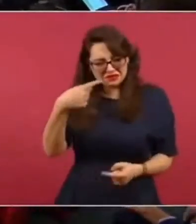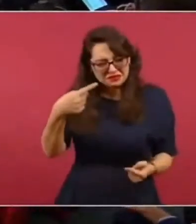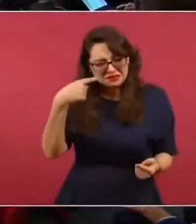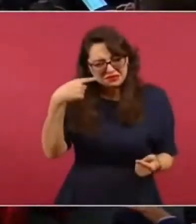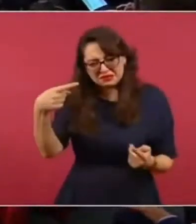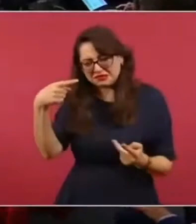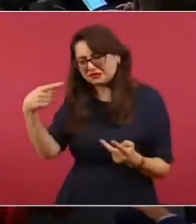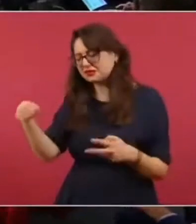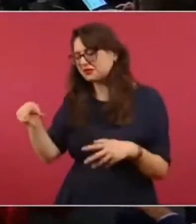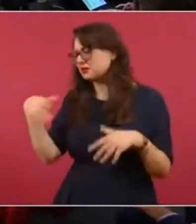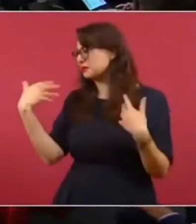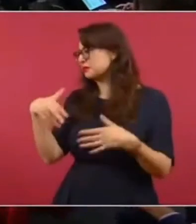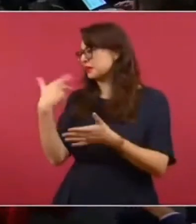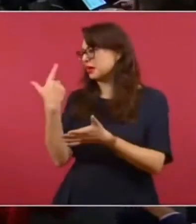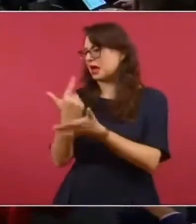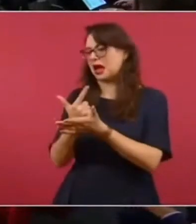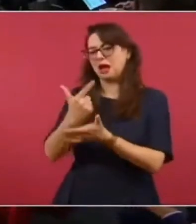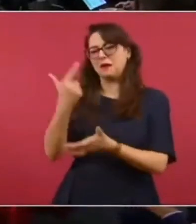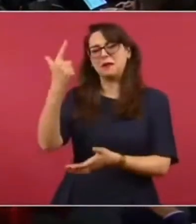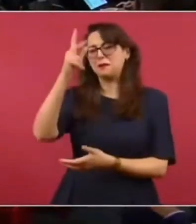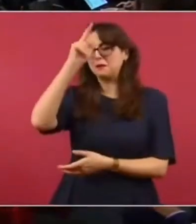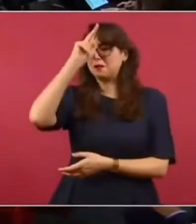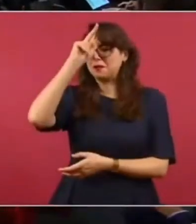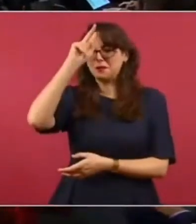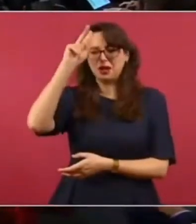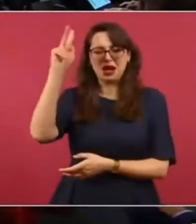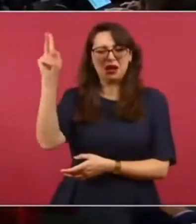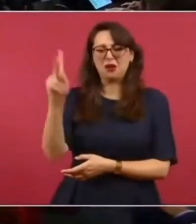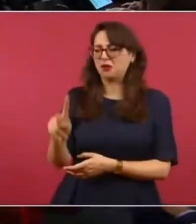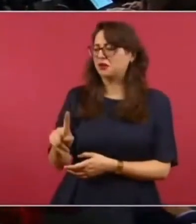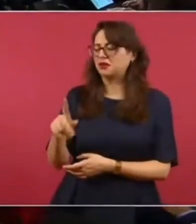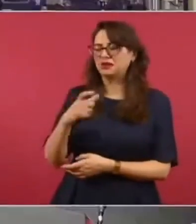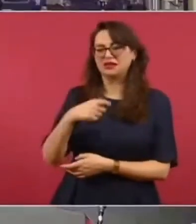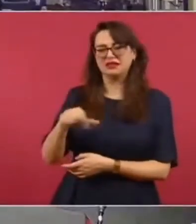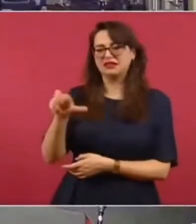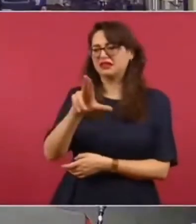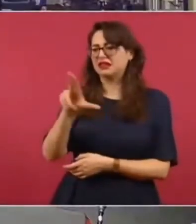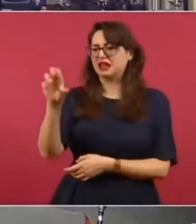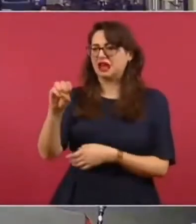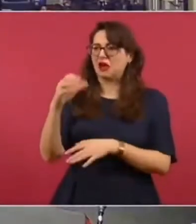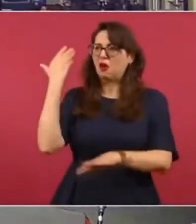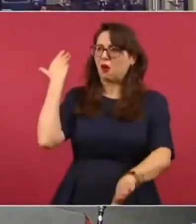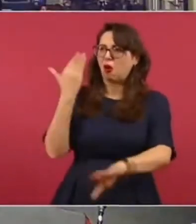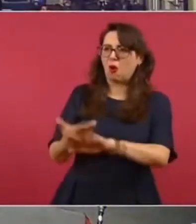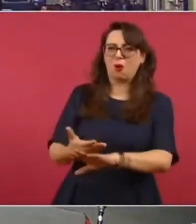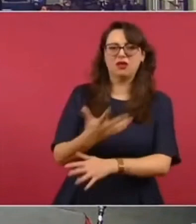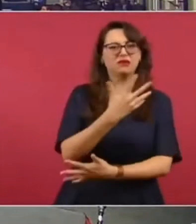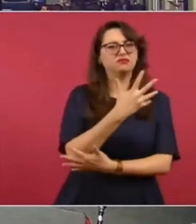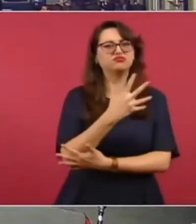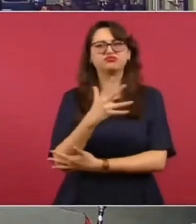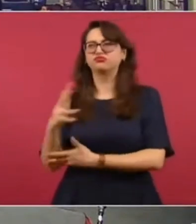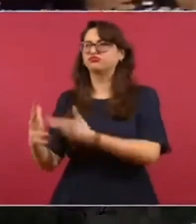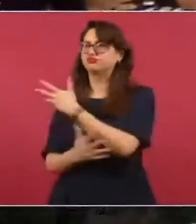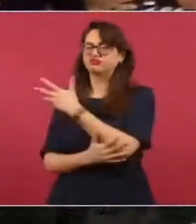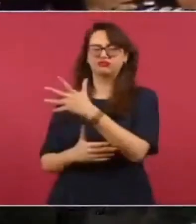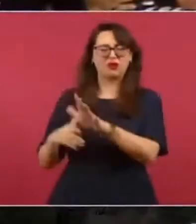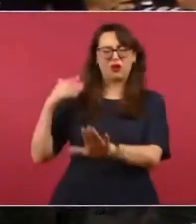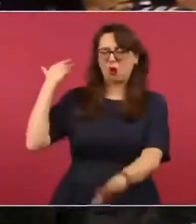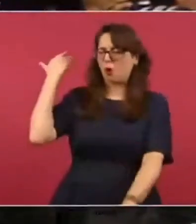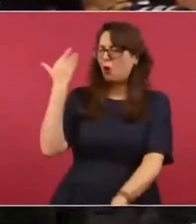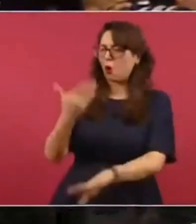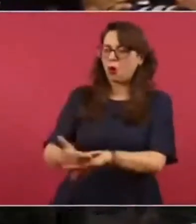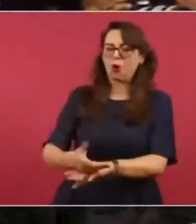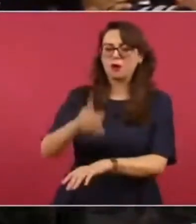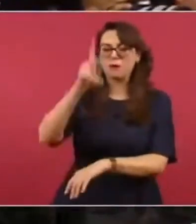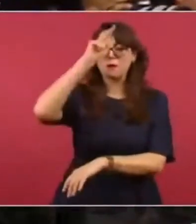yo creo que la más grande que ha pasado en la historia de Quintana Roo y en la mejor en muchos lugares. Y pues